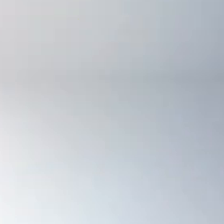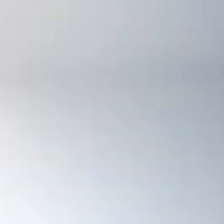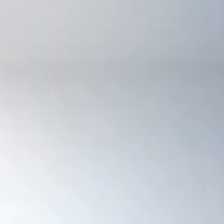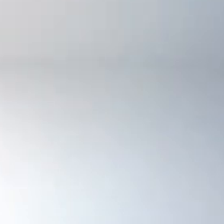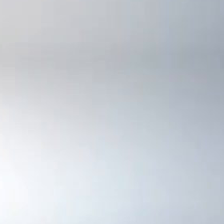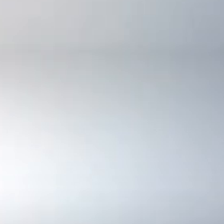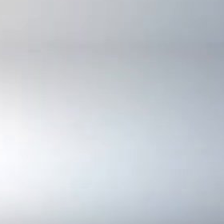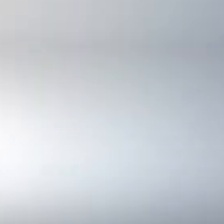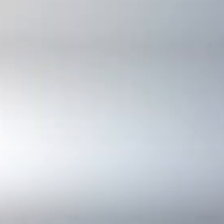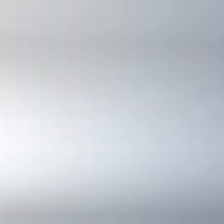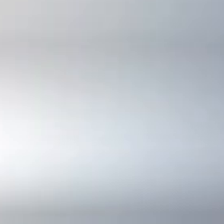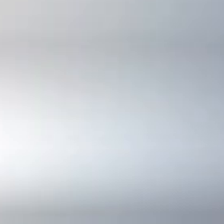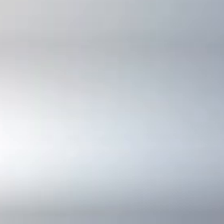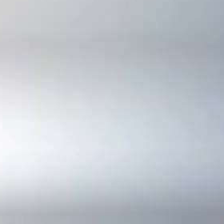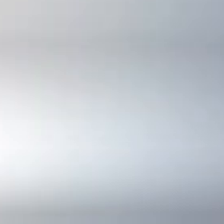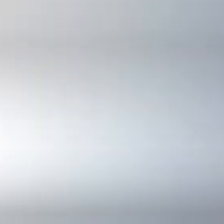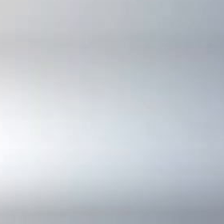¡Gracias! ¡Gracias! ¡Gracias!